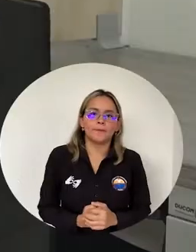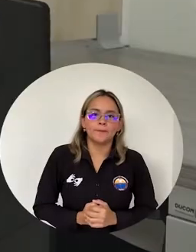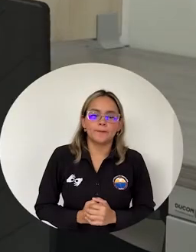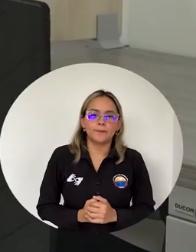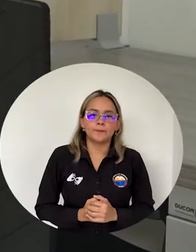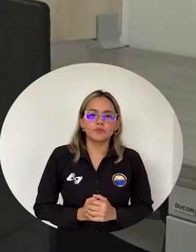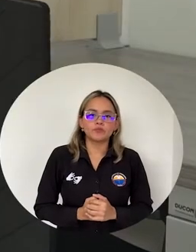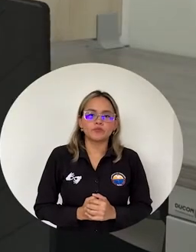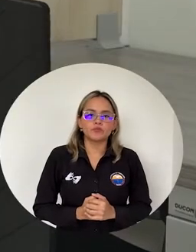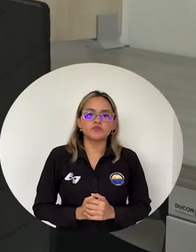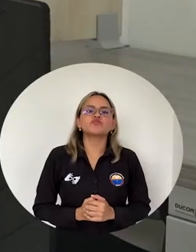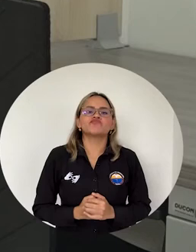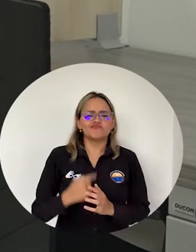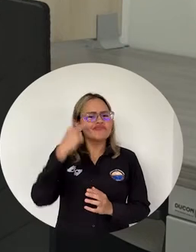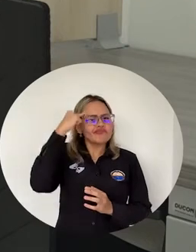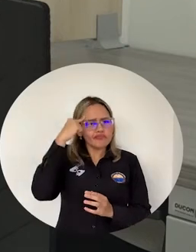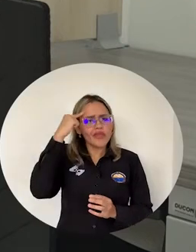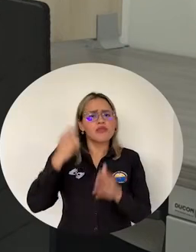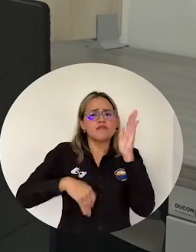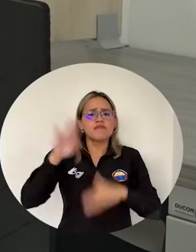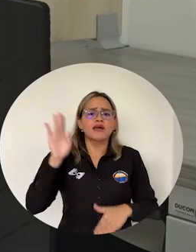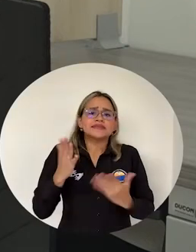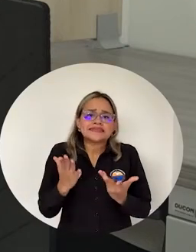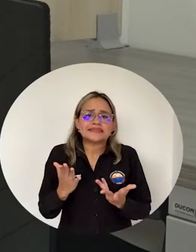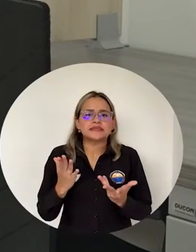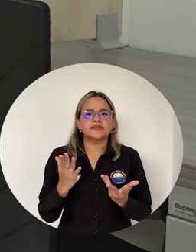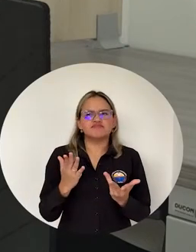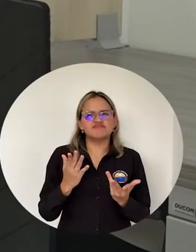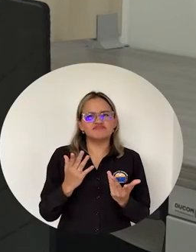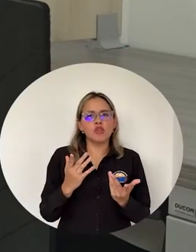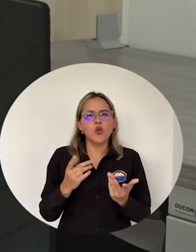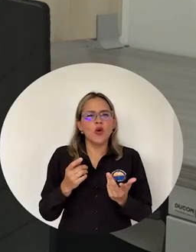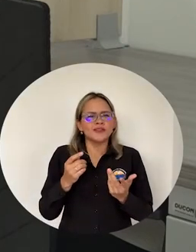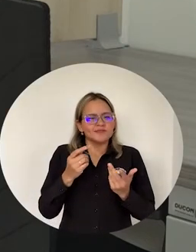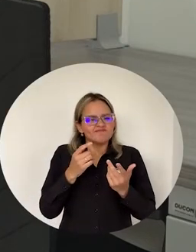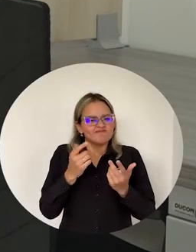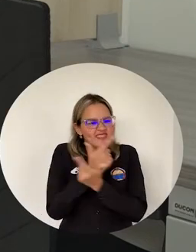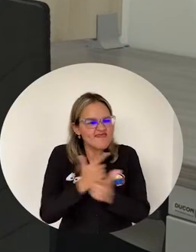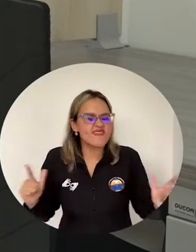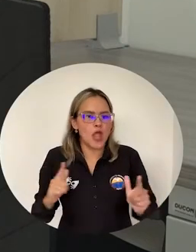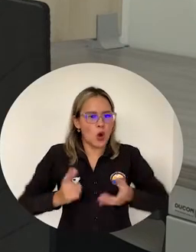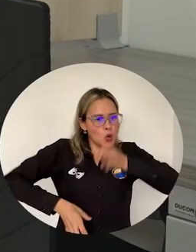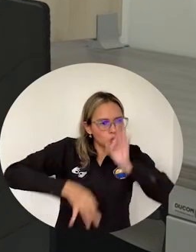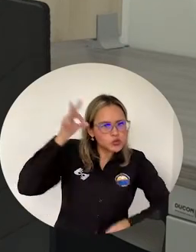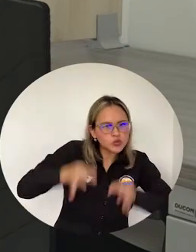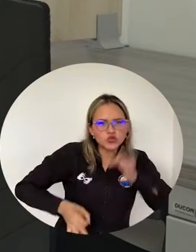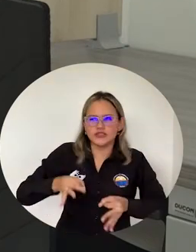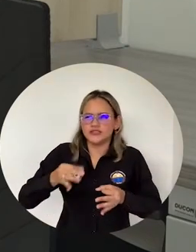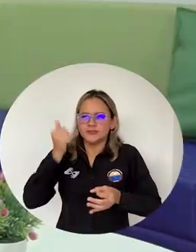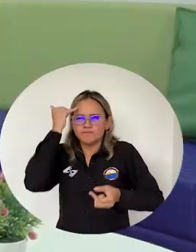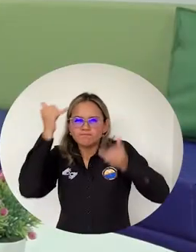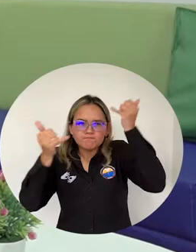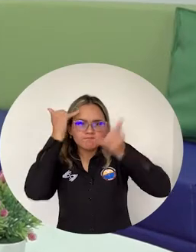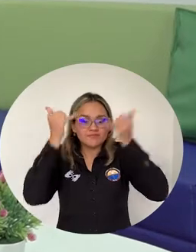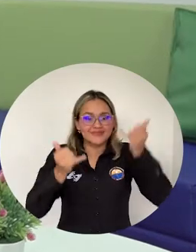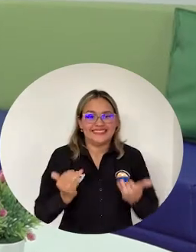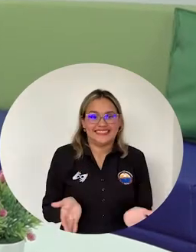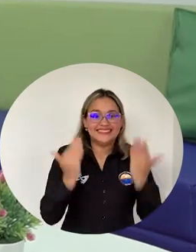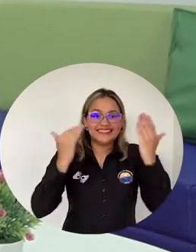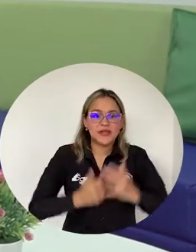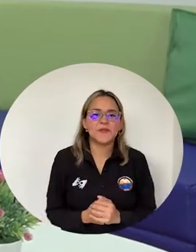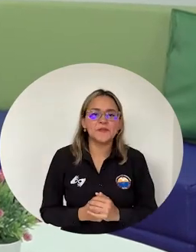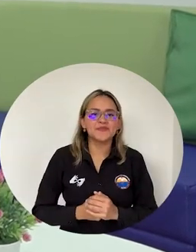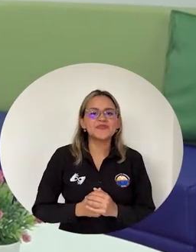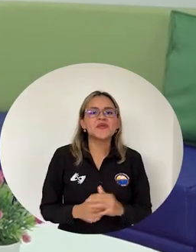Pensamientos que estén enmarcados en la libertad, en la justicia, entre otros aspectos Aquí podemos